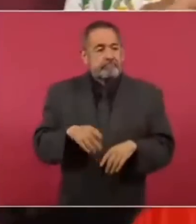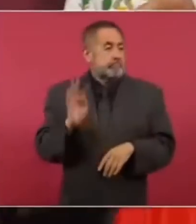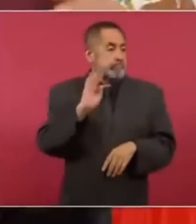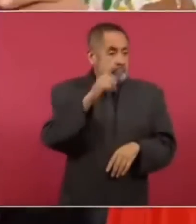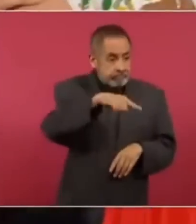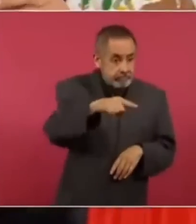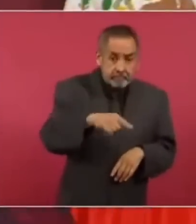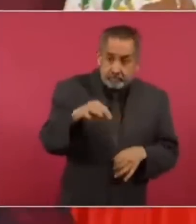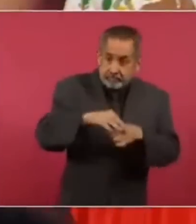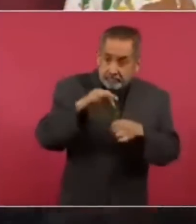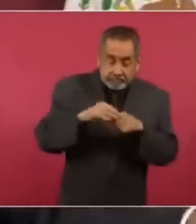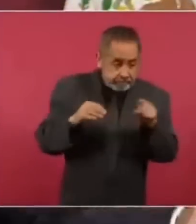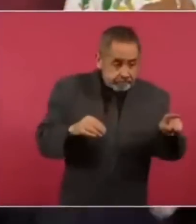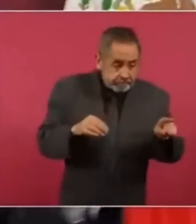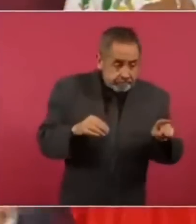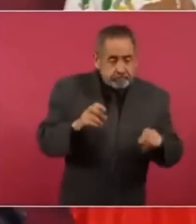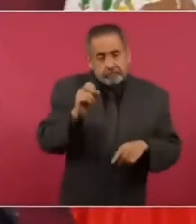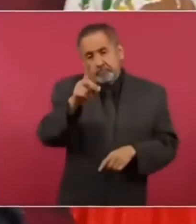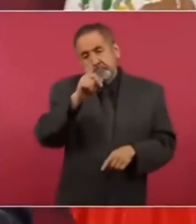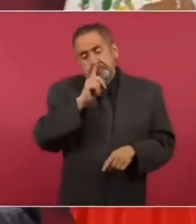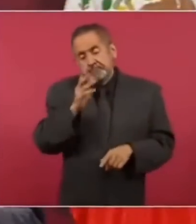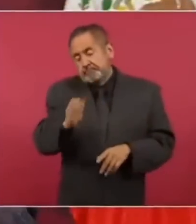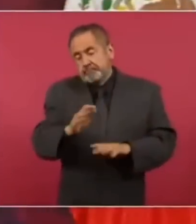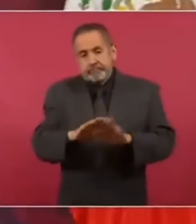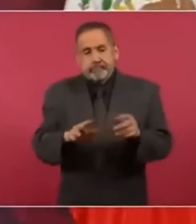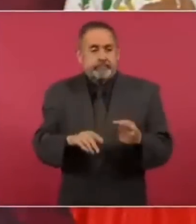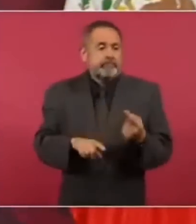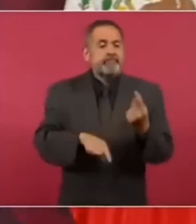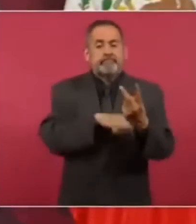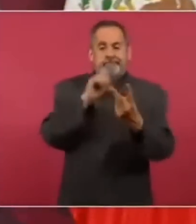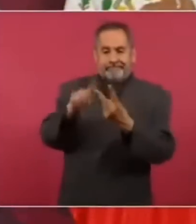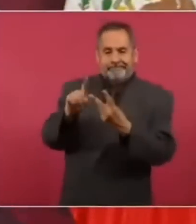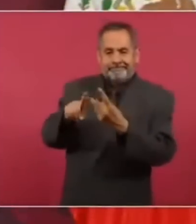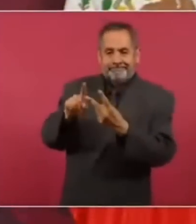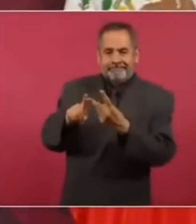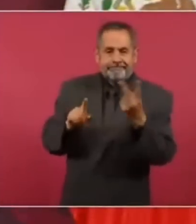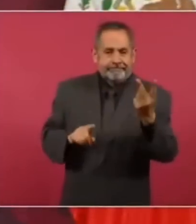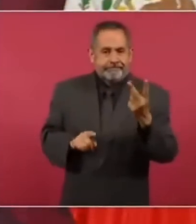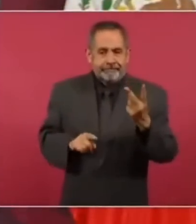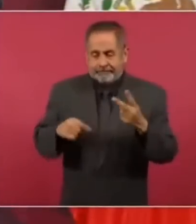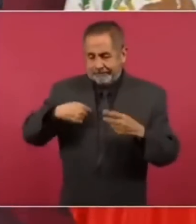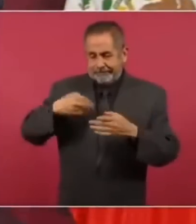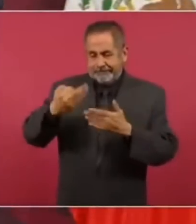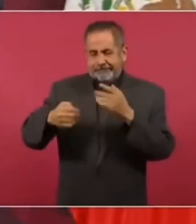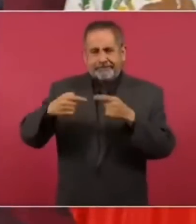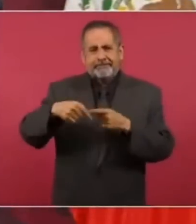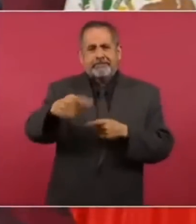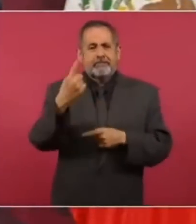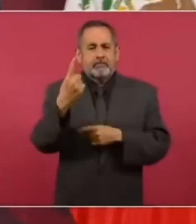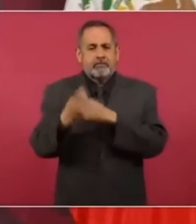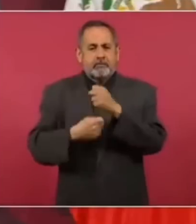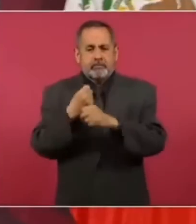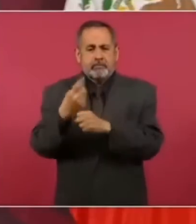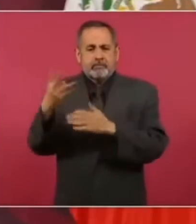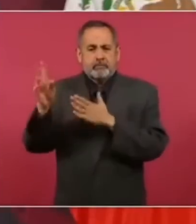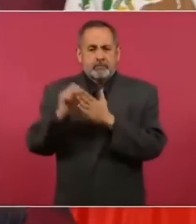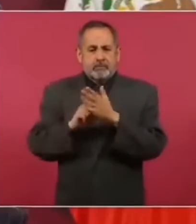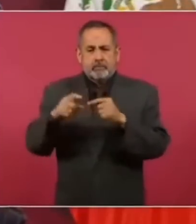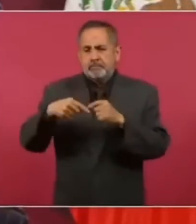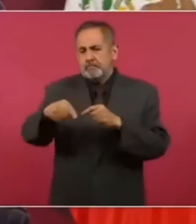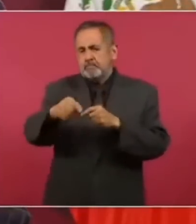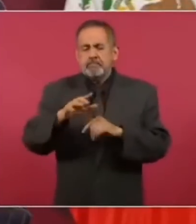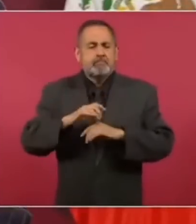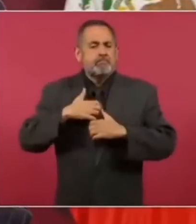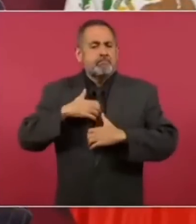acepta y también lo otro sí pues ya a mí me falta un año cuatro meses yo ya me voy a